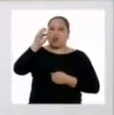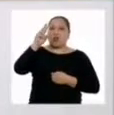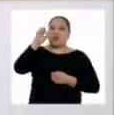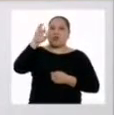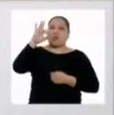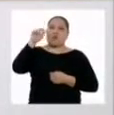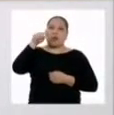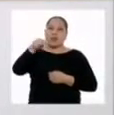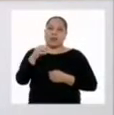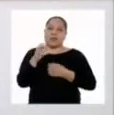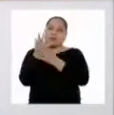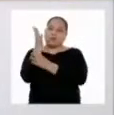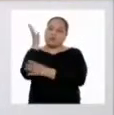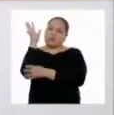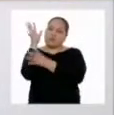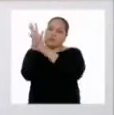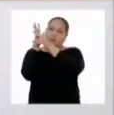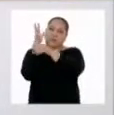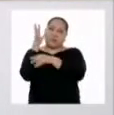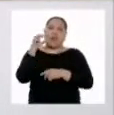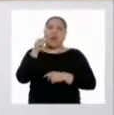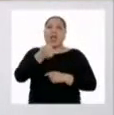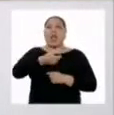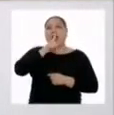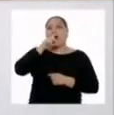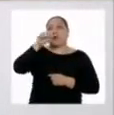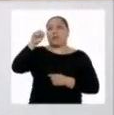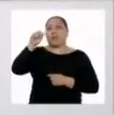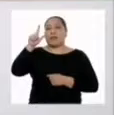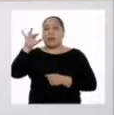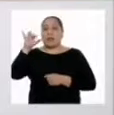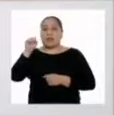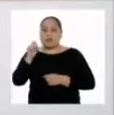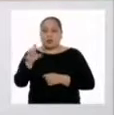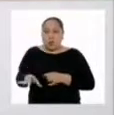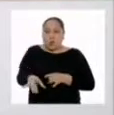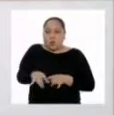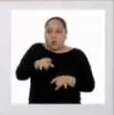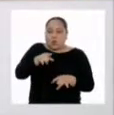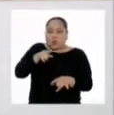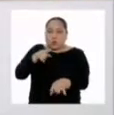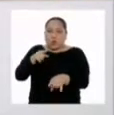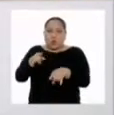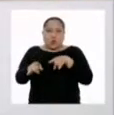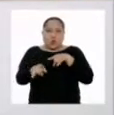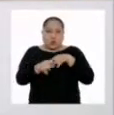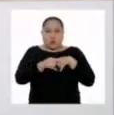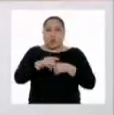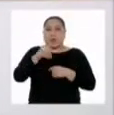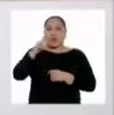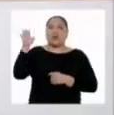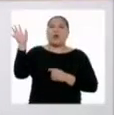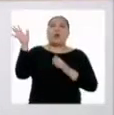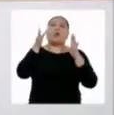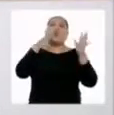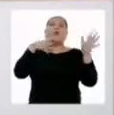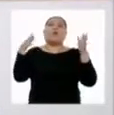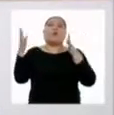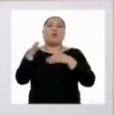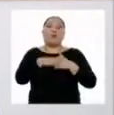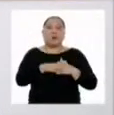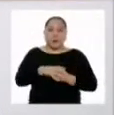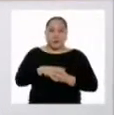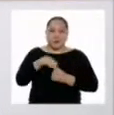sus hojas y tallos. El agua y las sales las absorben del suelo y el dióxido de carbono del aire.